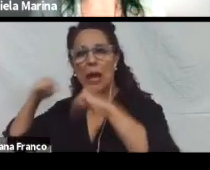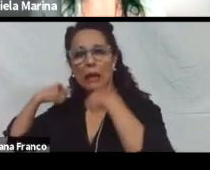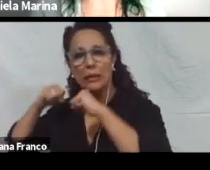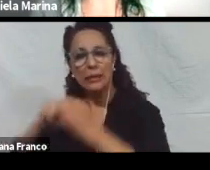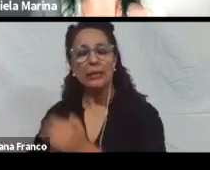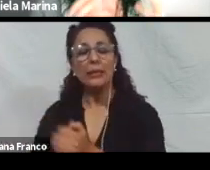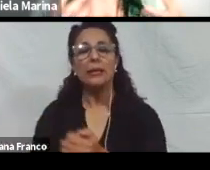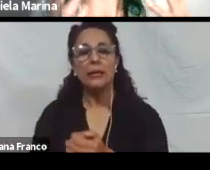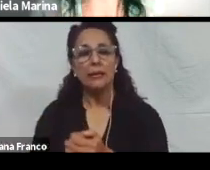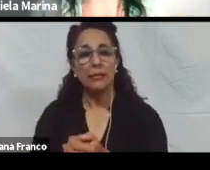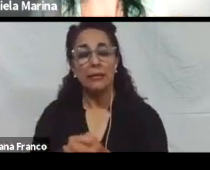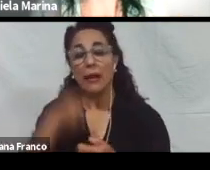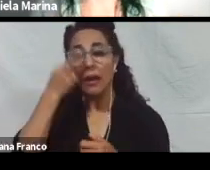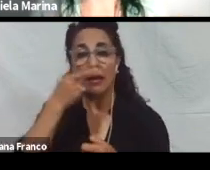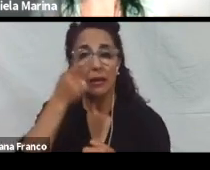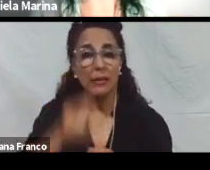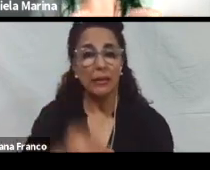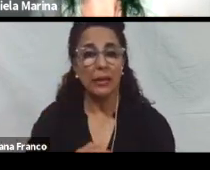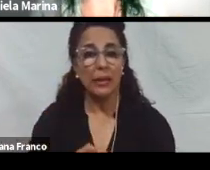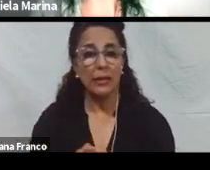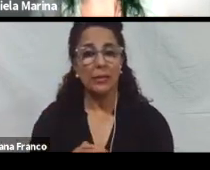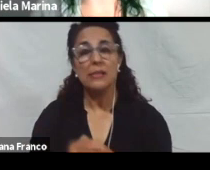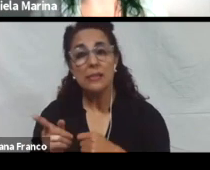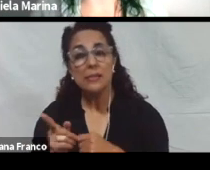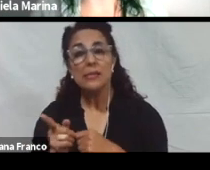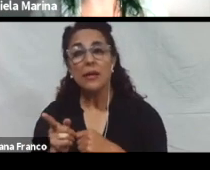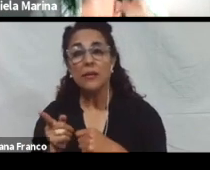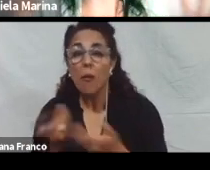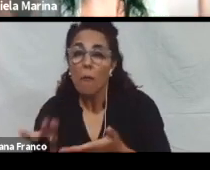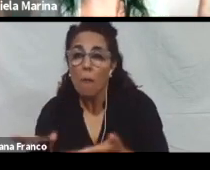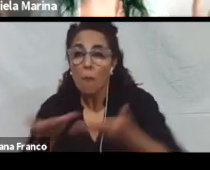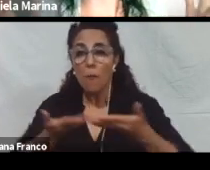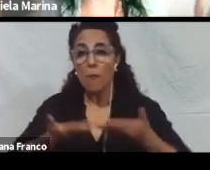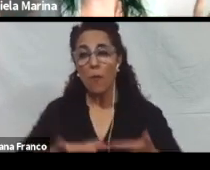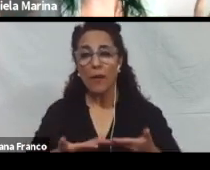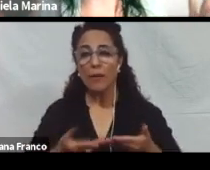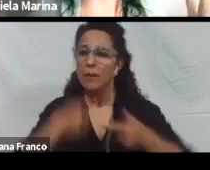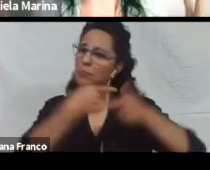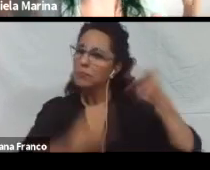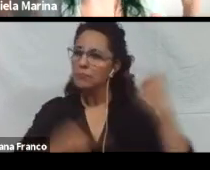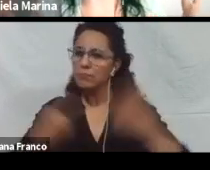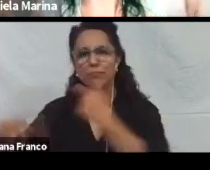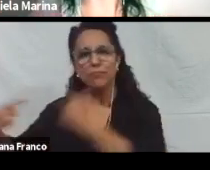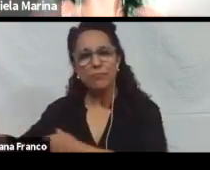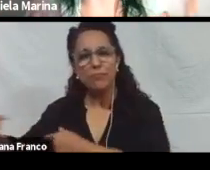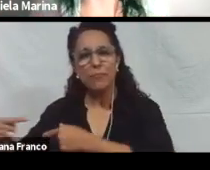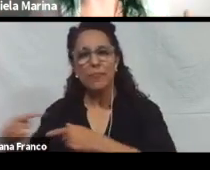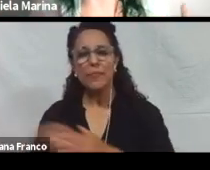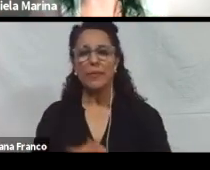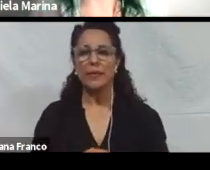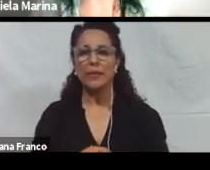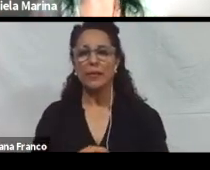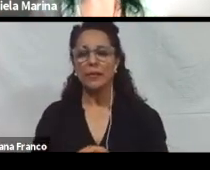interesante de estos principios es que nos muestran una gran variedad de alternativas que podemos ofrecer a nuestros